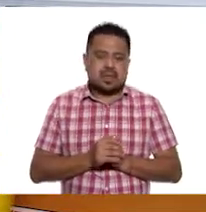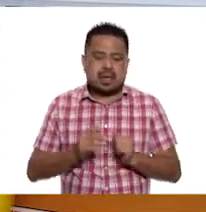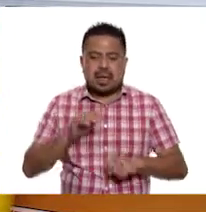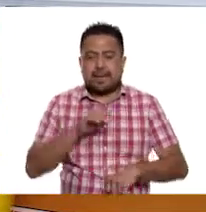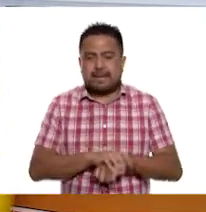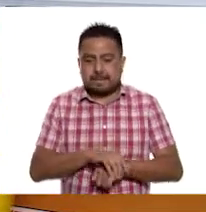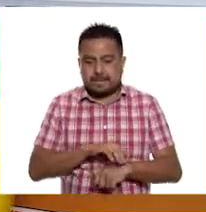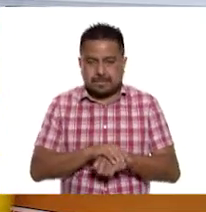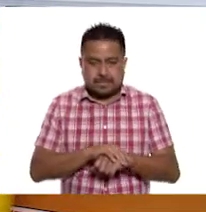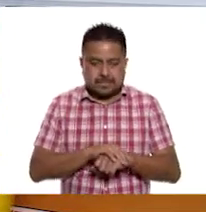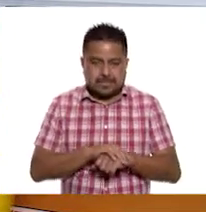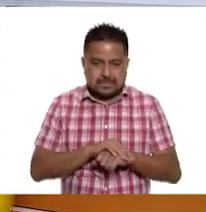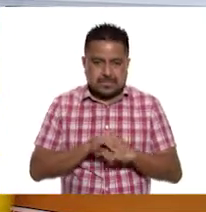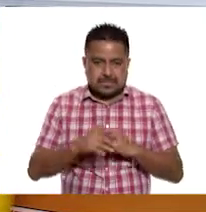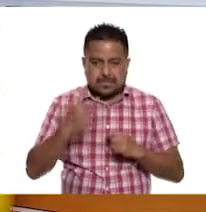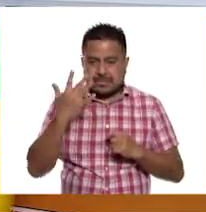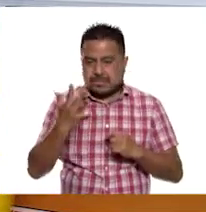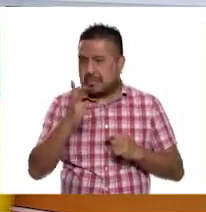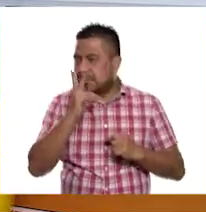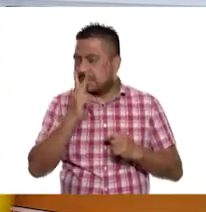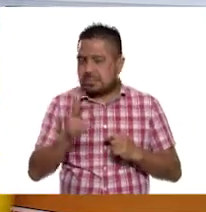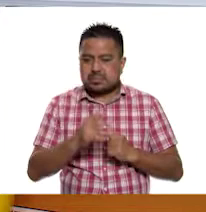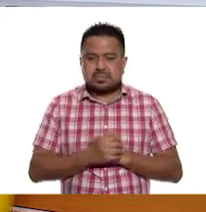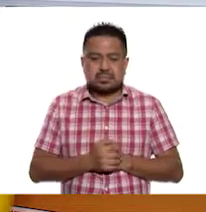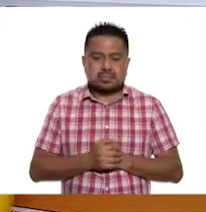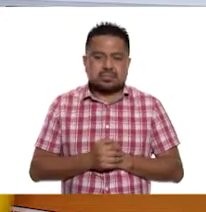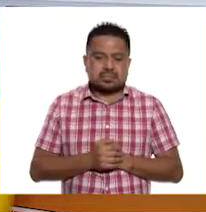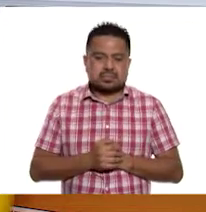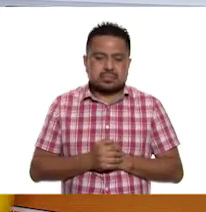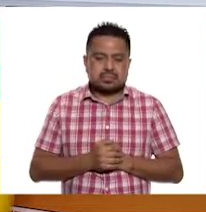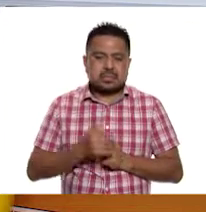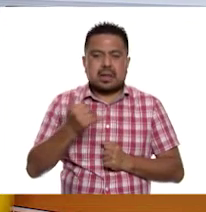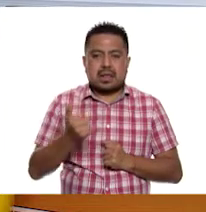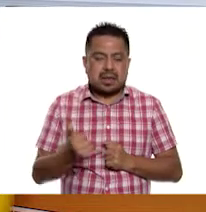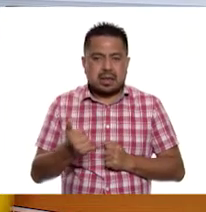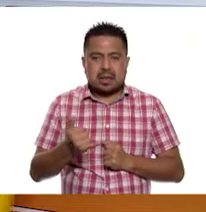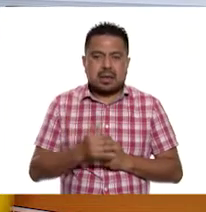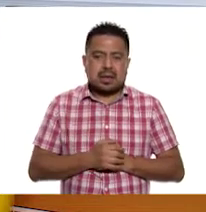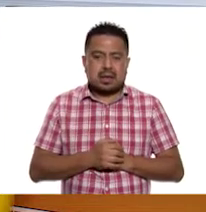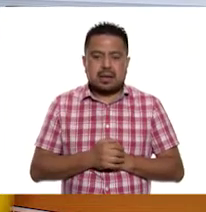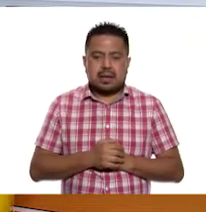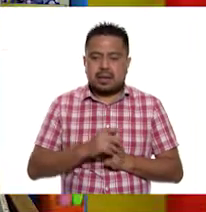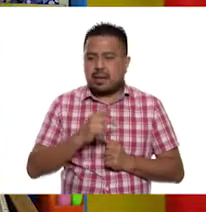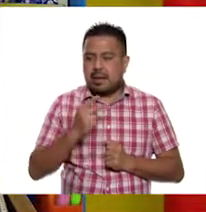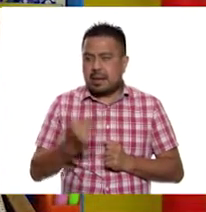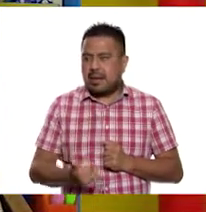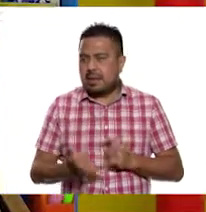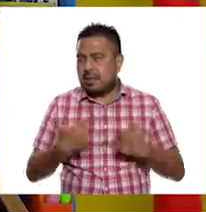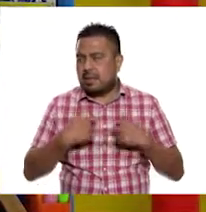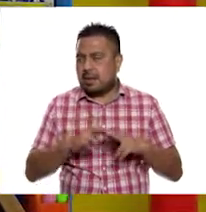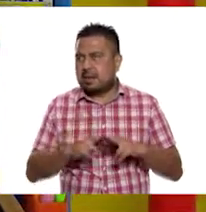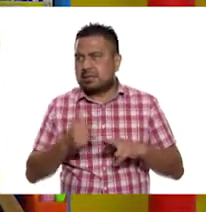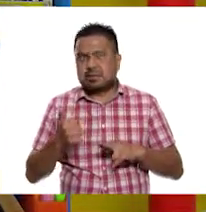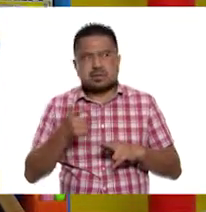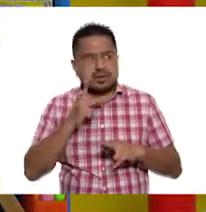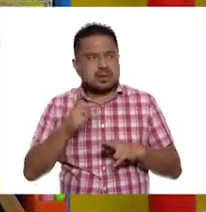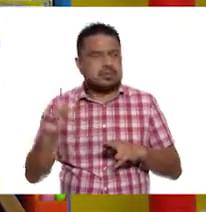Amigos. Cinco palabras. Y maestra. Seis palabras. Ah,